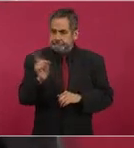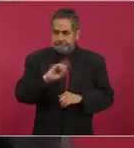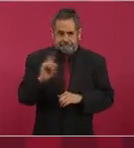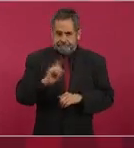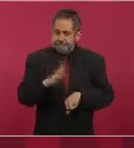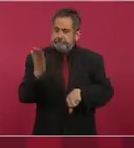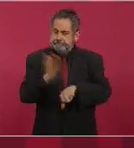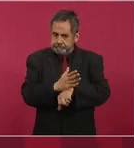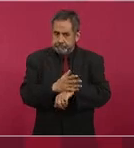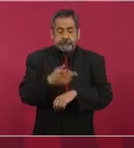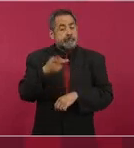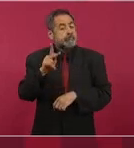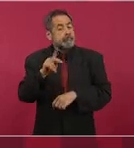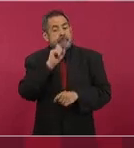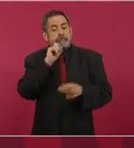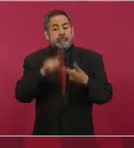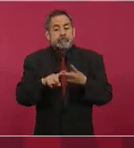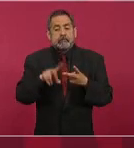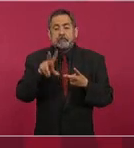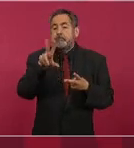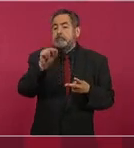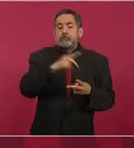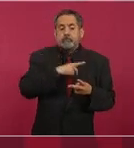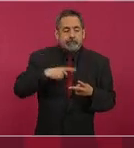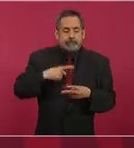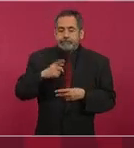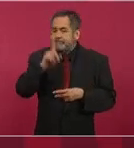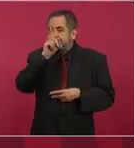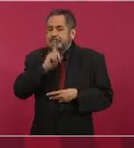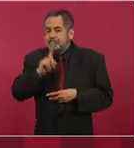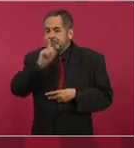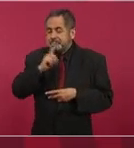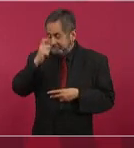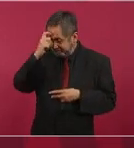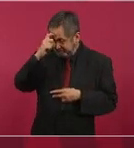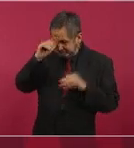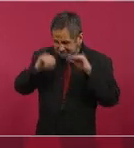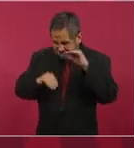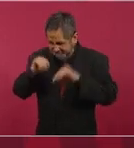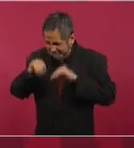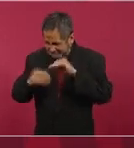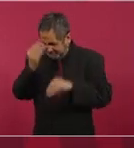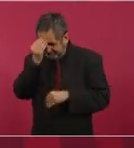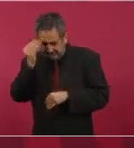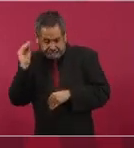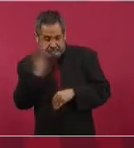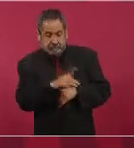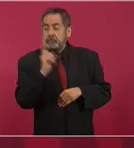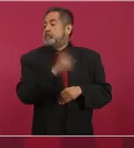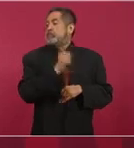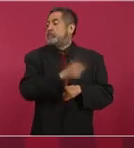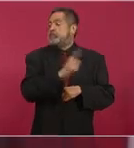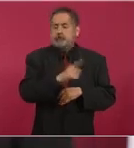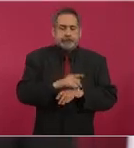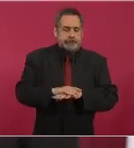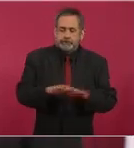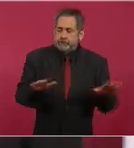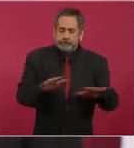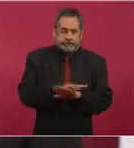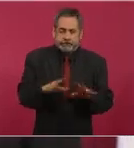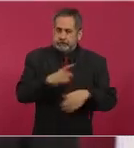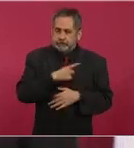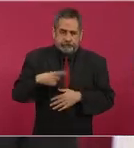que no se deben de fabricar delitos y que no debe haber